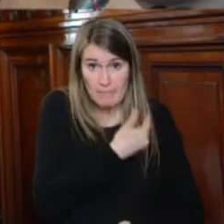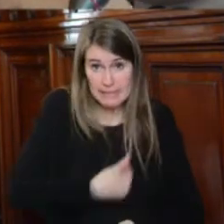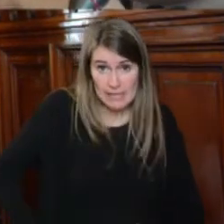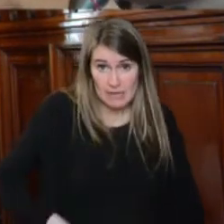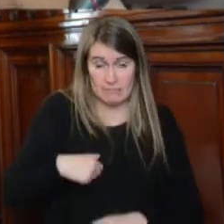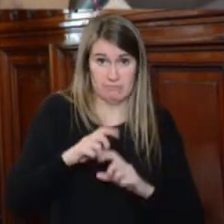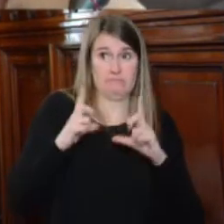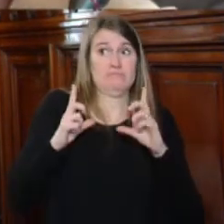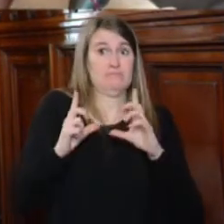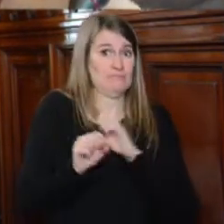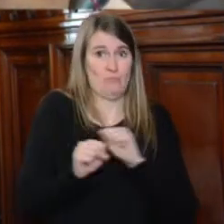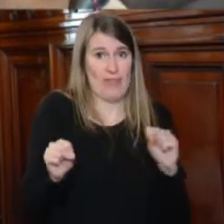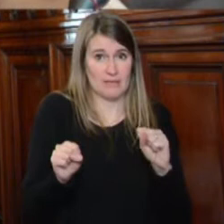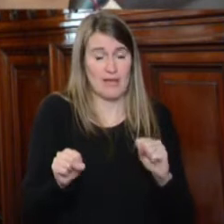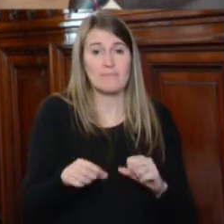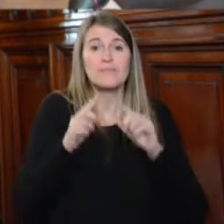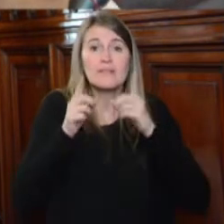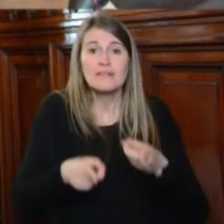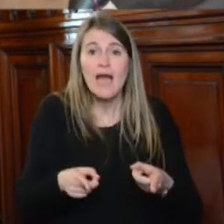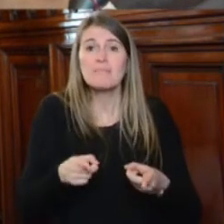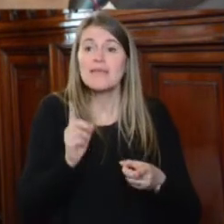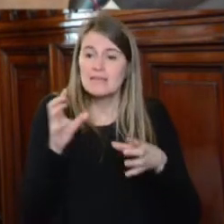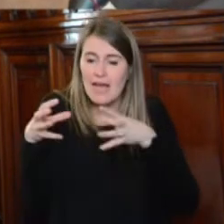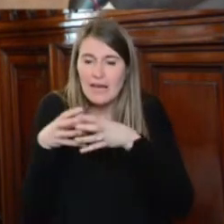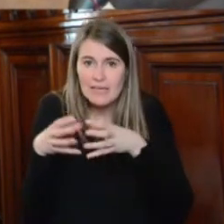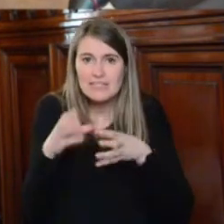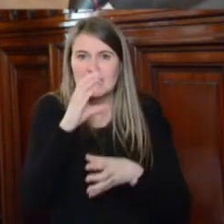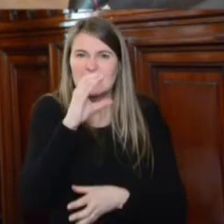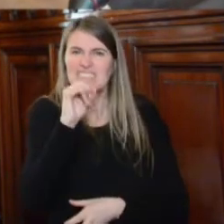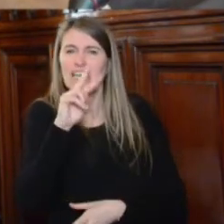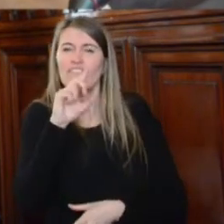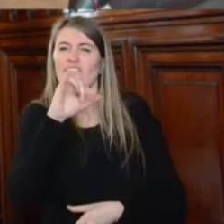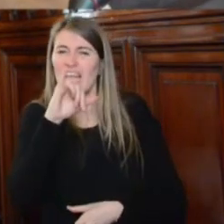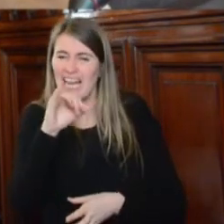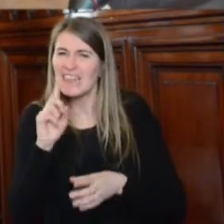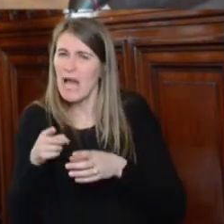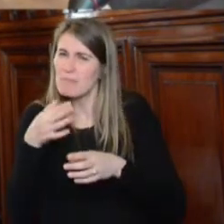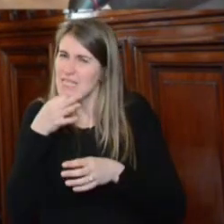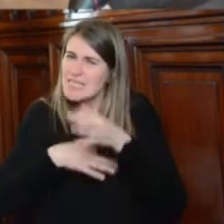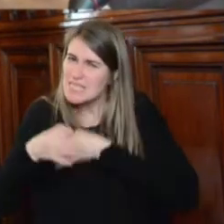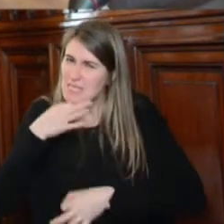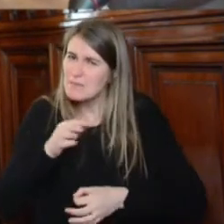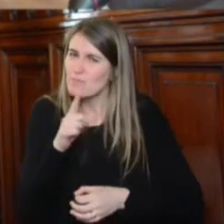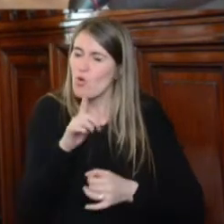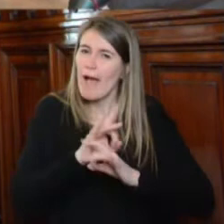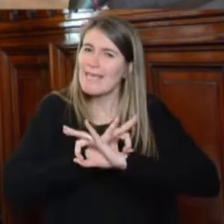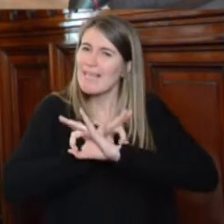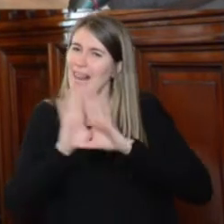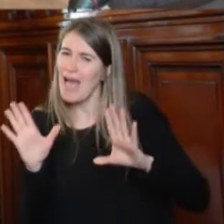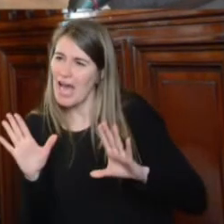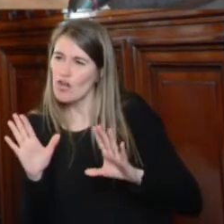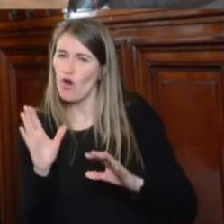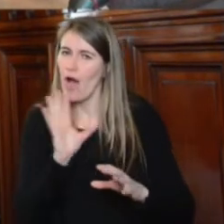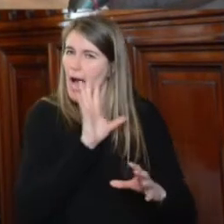pero también hay intervenciones de parte de la sociedad civil que no me dejan muy claro si realmente estamos ante una política de